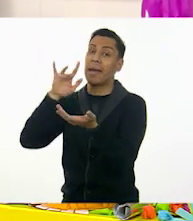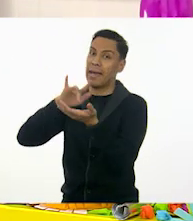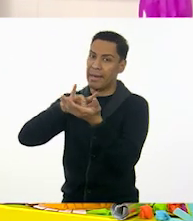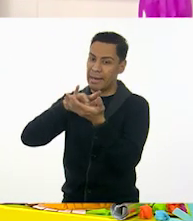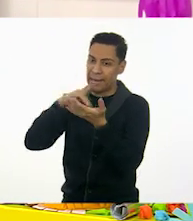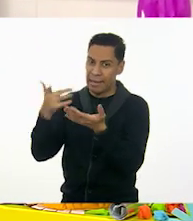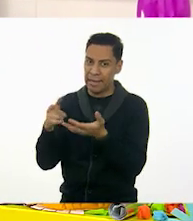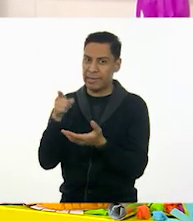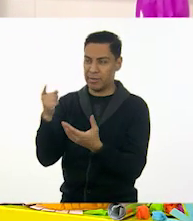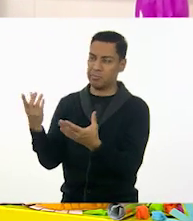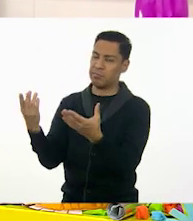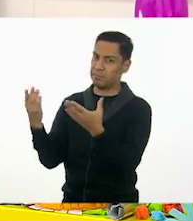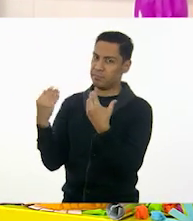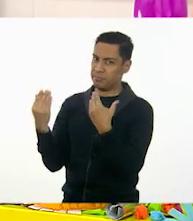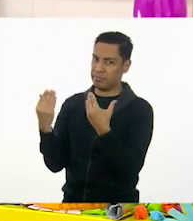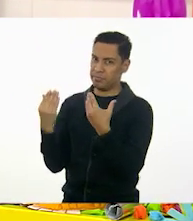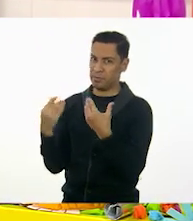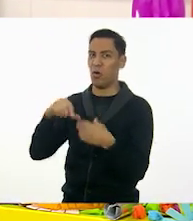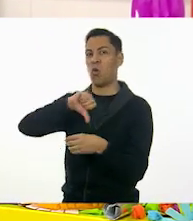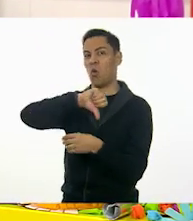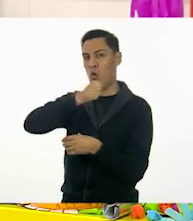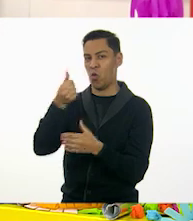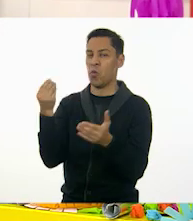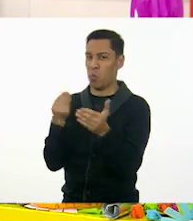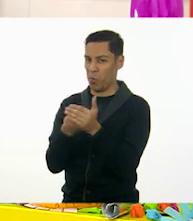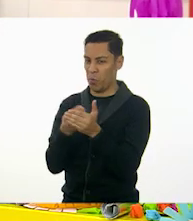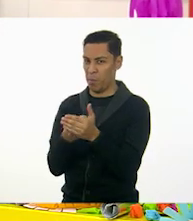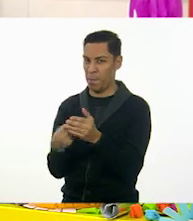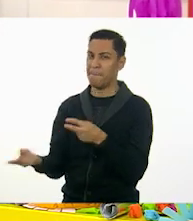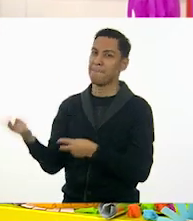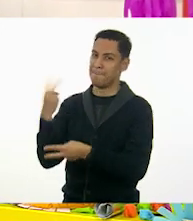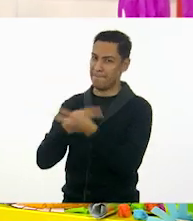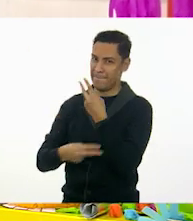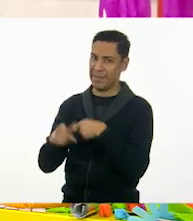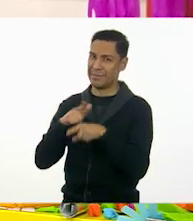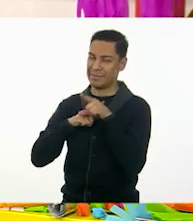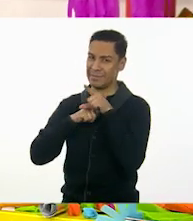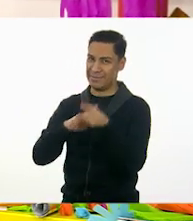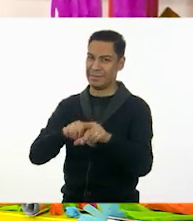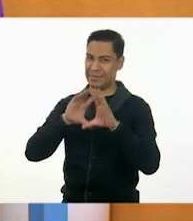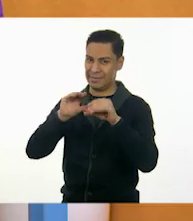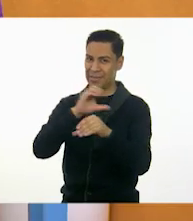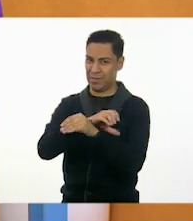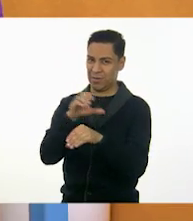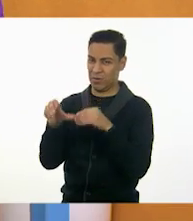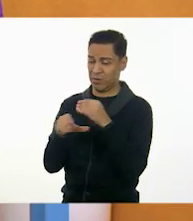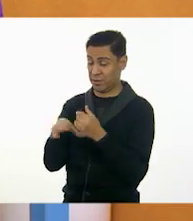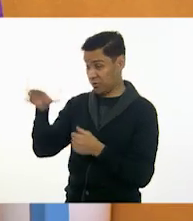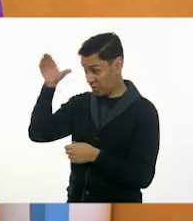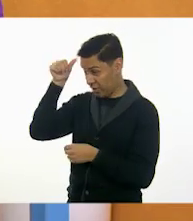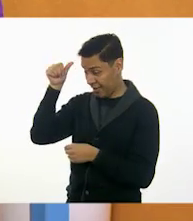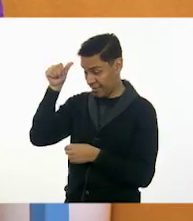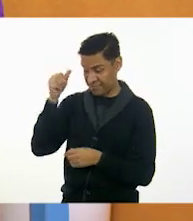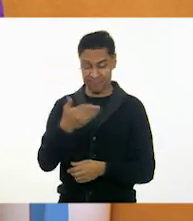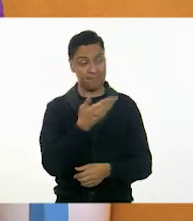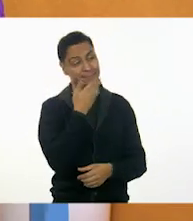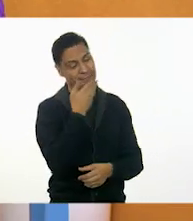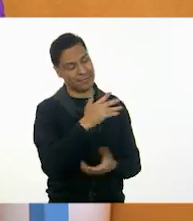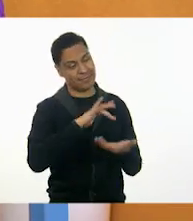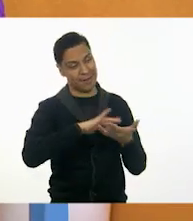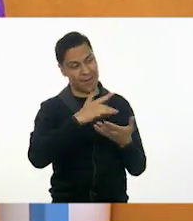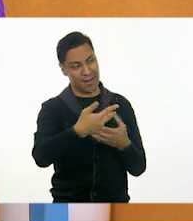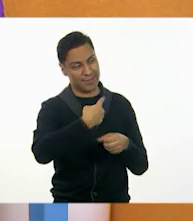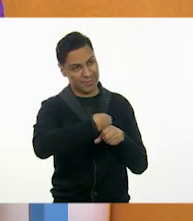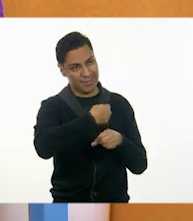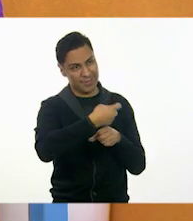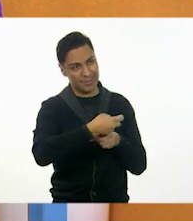en otra clase podamos contar contigo para que nos sigas enseñando cosas. Claro que sí, será un placer. Muchas gracias por la